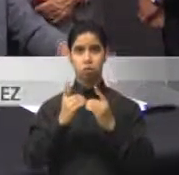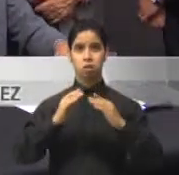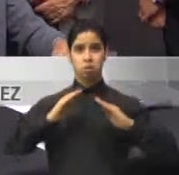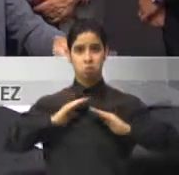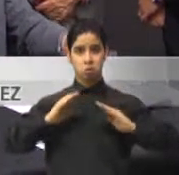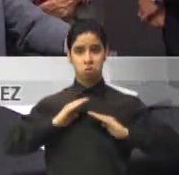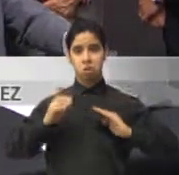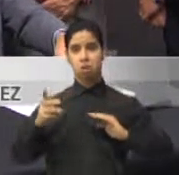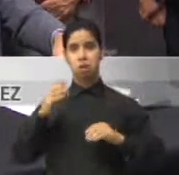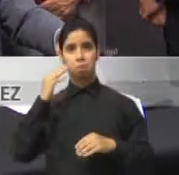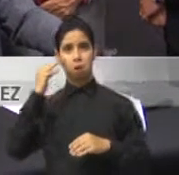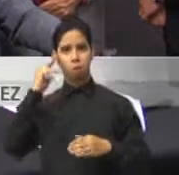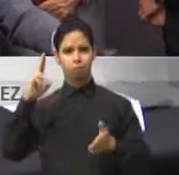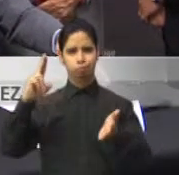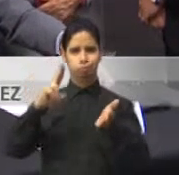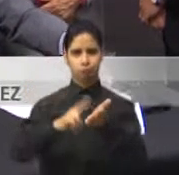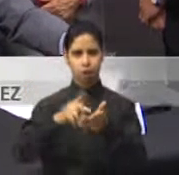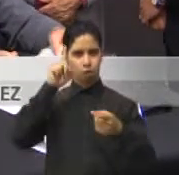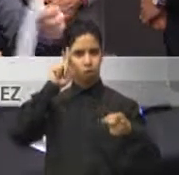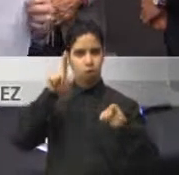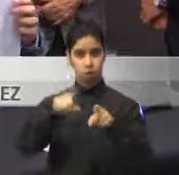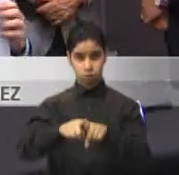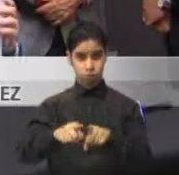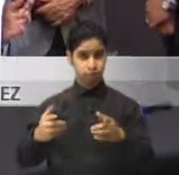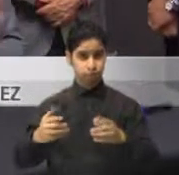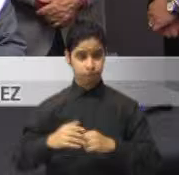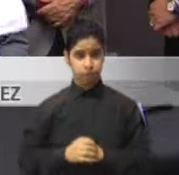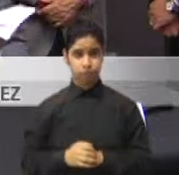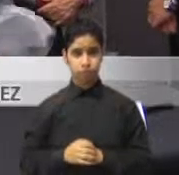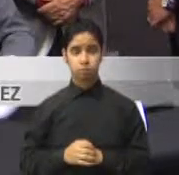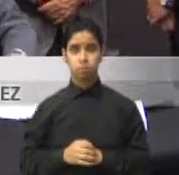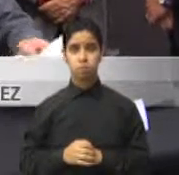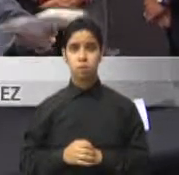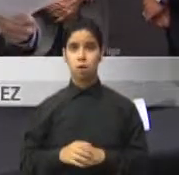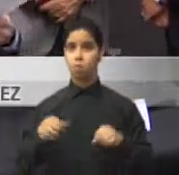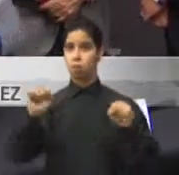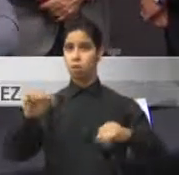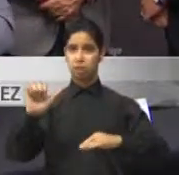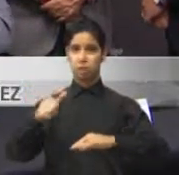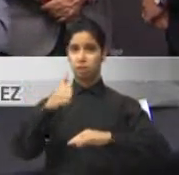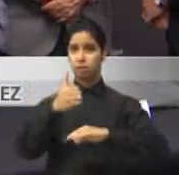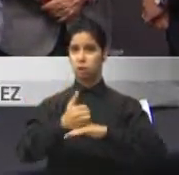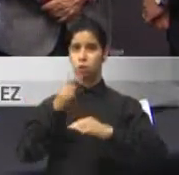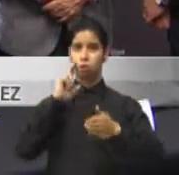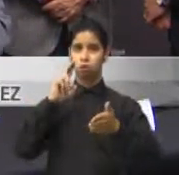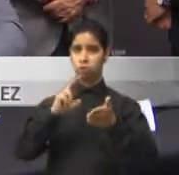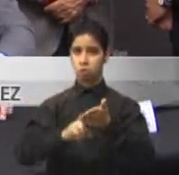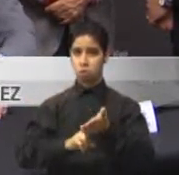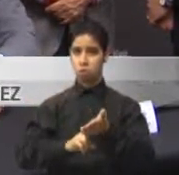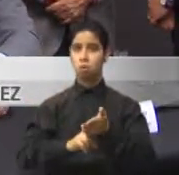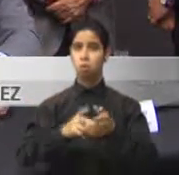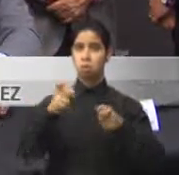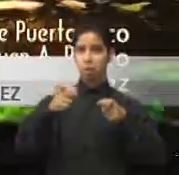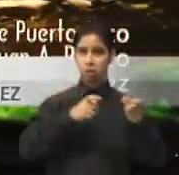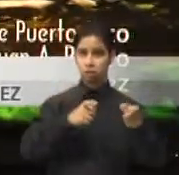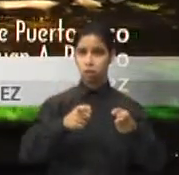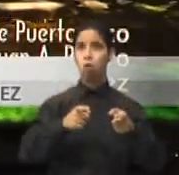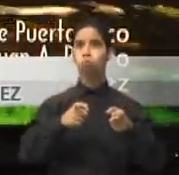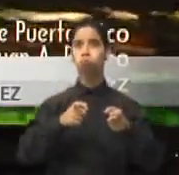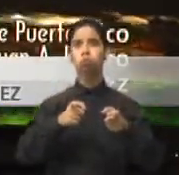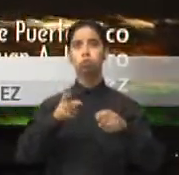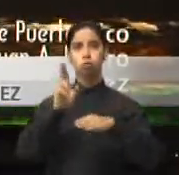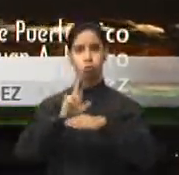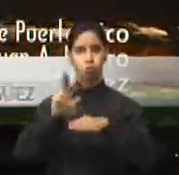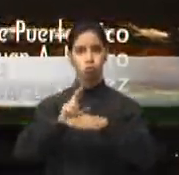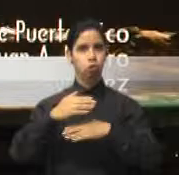firmaron hoy un acuerdo colaborativo que permitirá establecer un contrato de operación, administración, custodia, control,